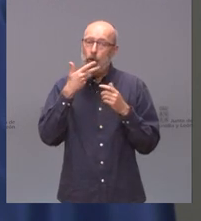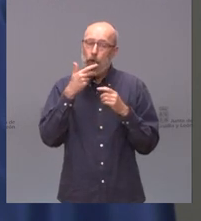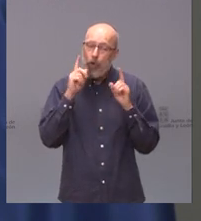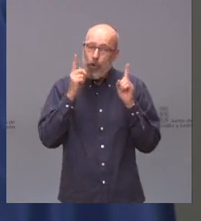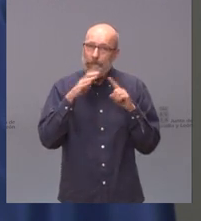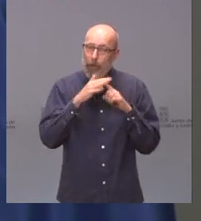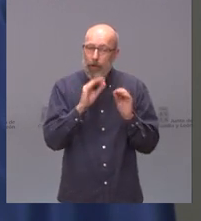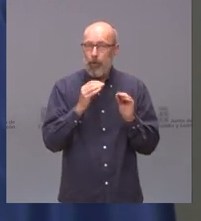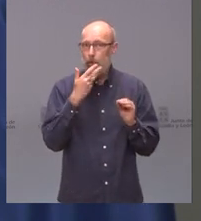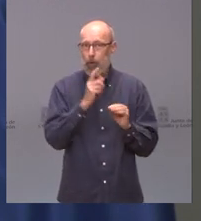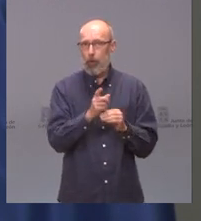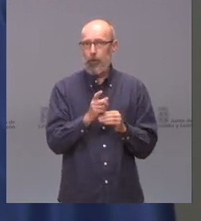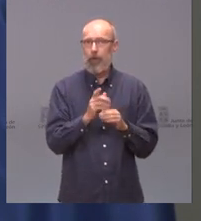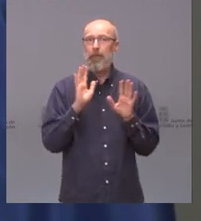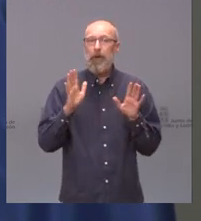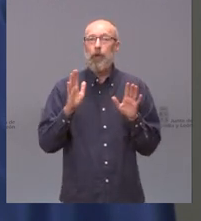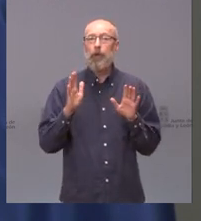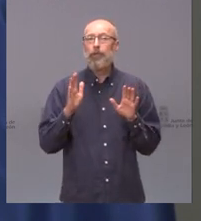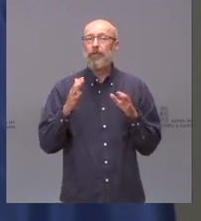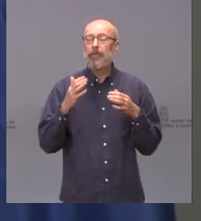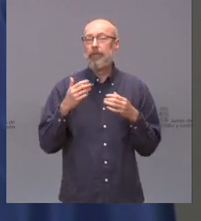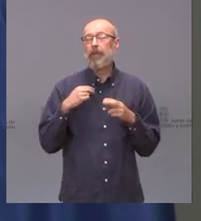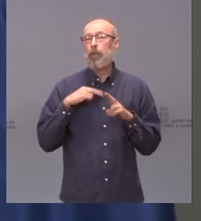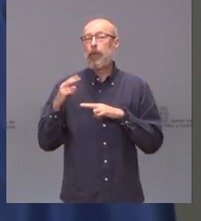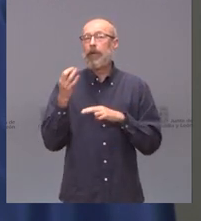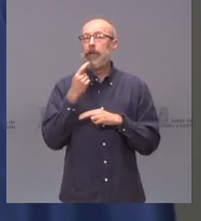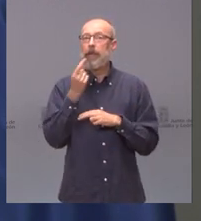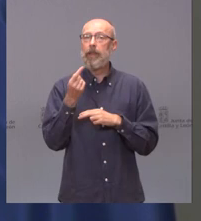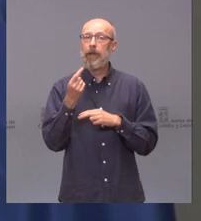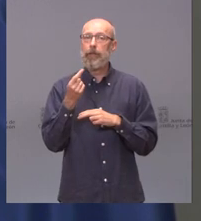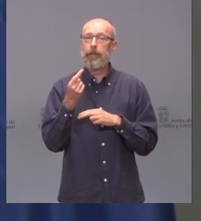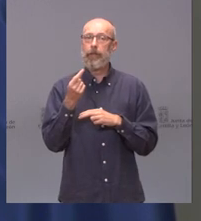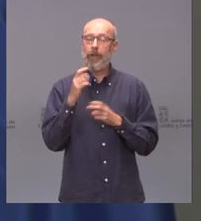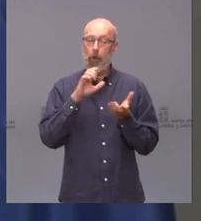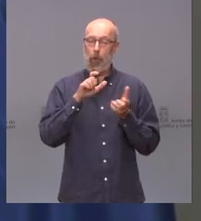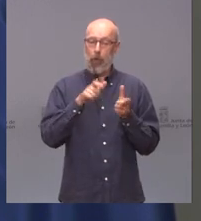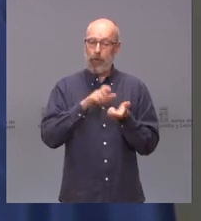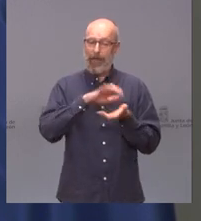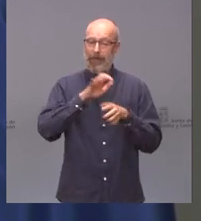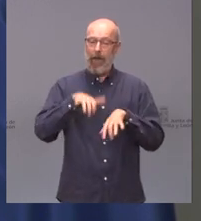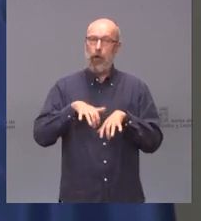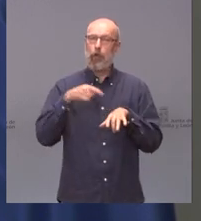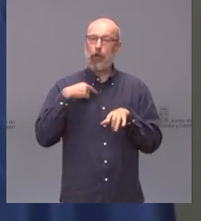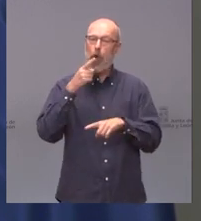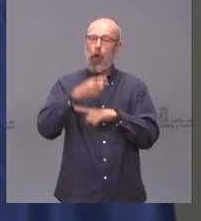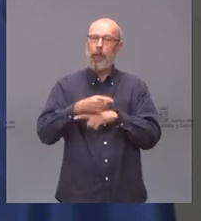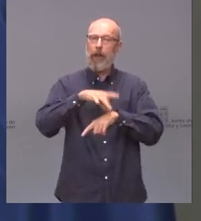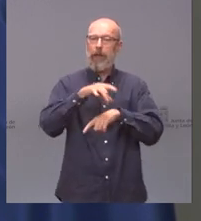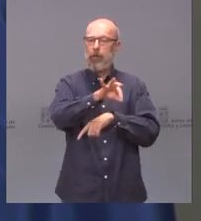en la inmensa mayoría de los casos por no decir el 100% es que la Junta no traslada a nadie la Junta no realiza traslados